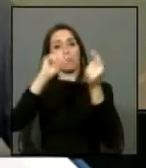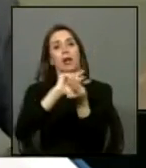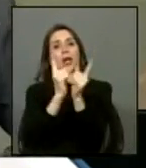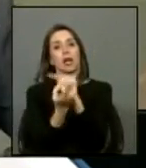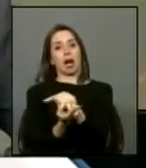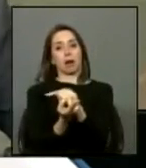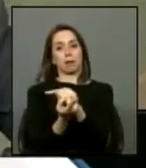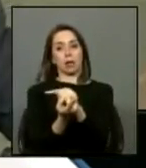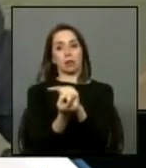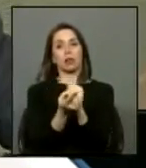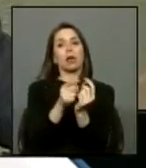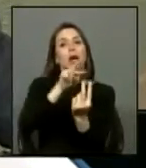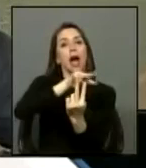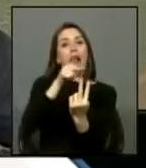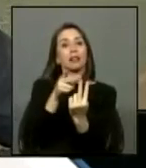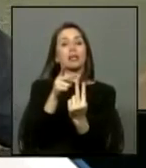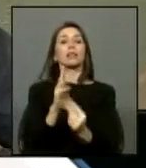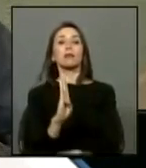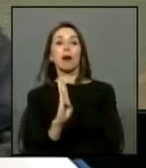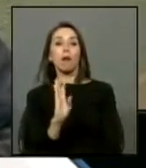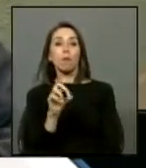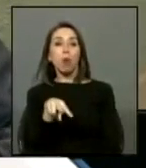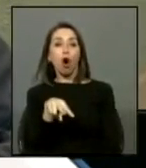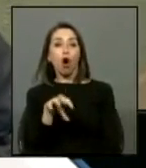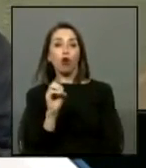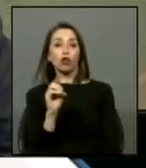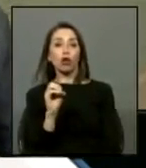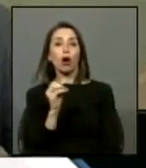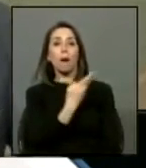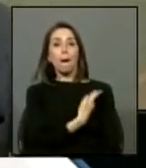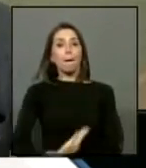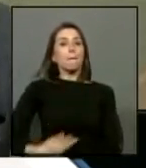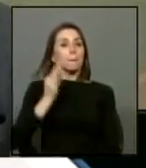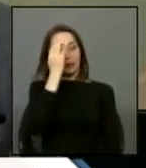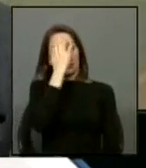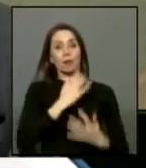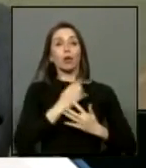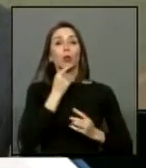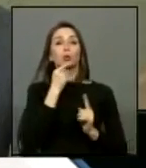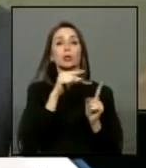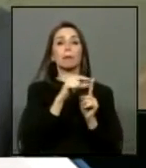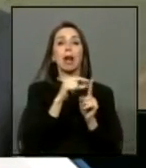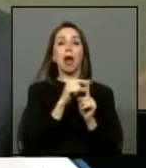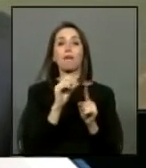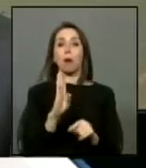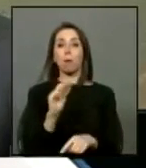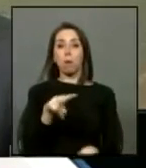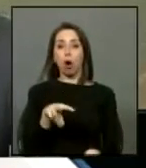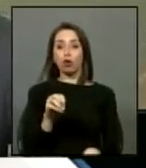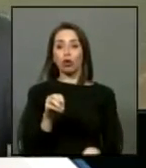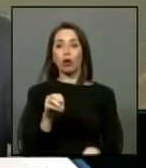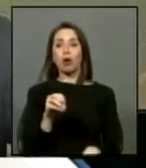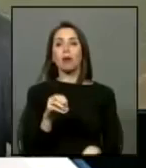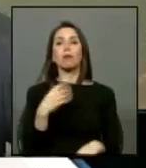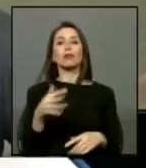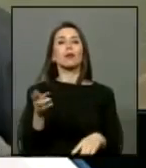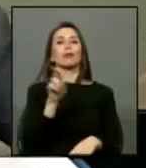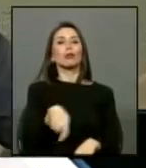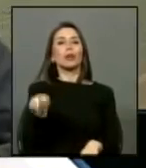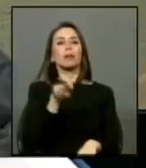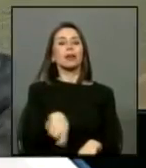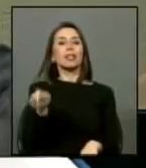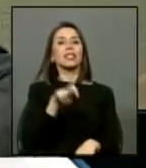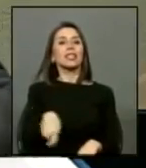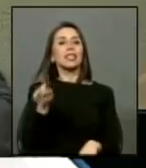la alternativa podría ser Bono que le encantan a la presidenta Bachelet pero la verdad que Bono está bastante rayado presidente